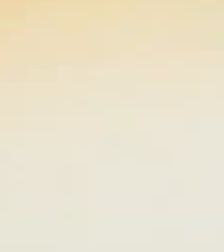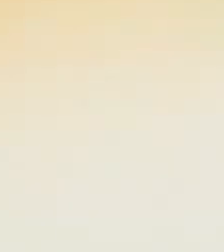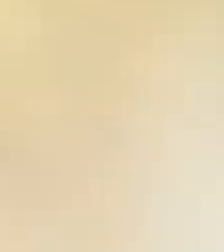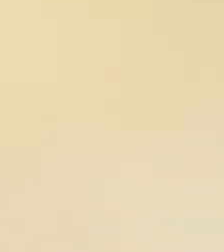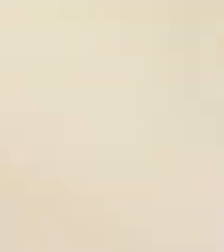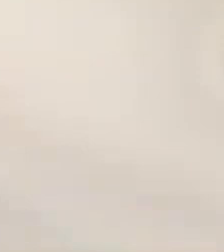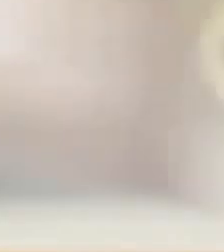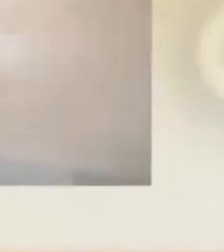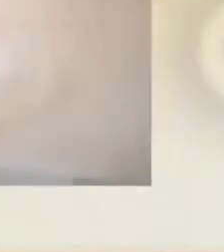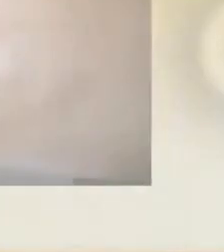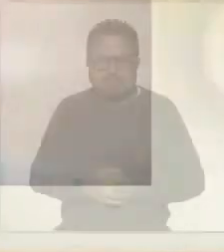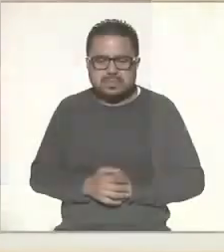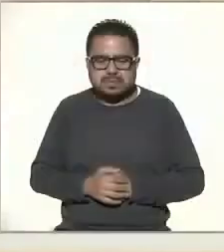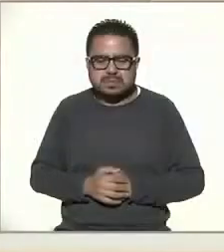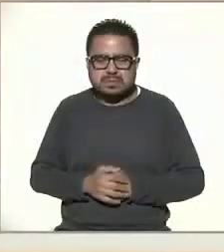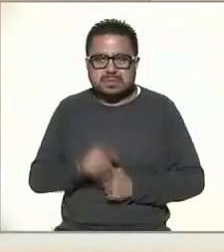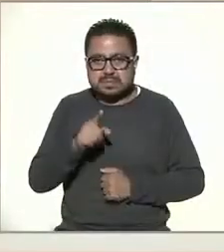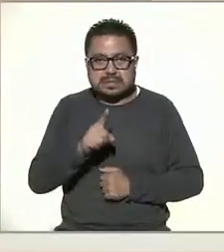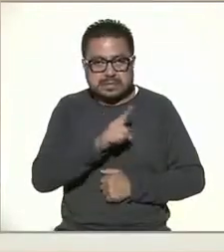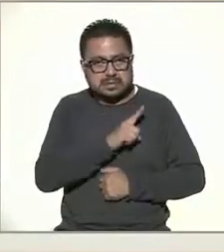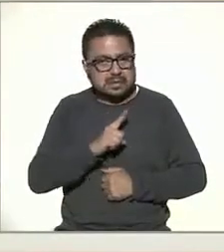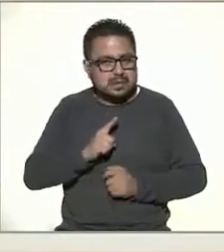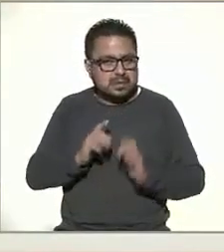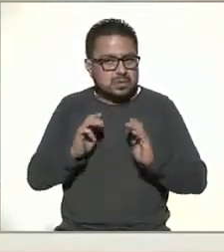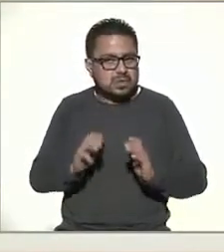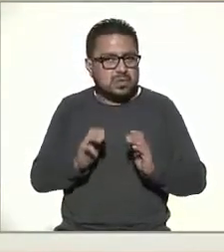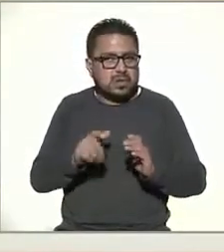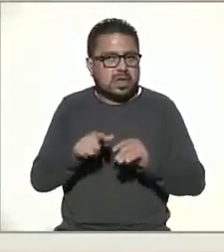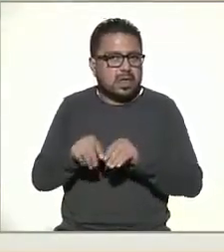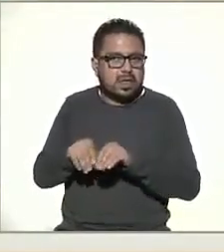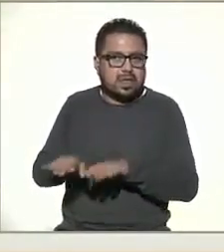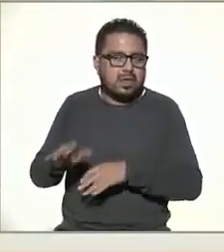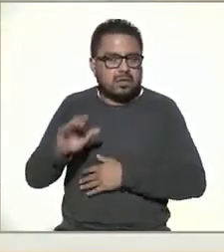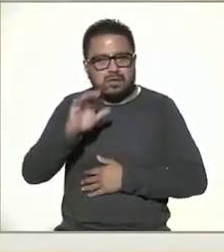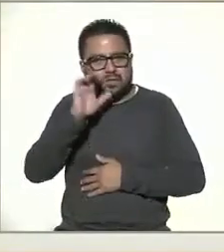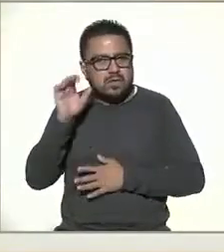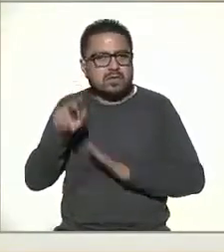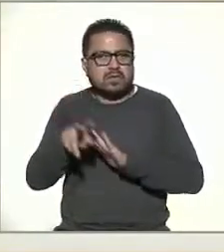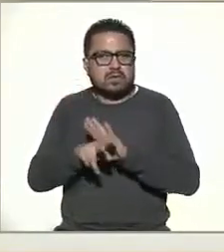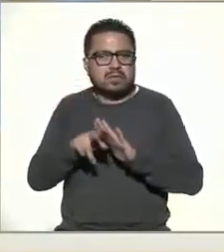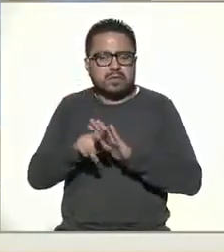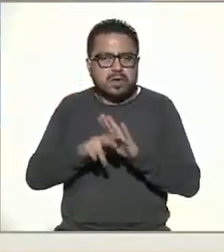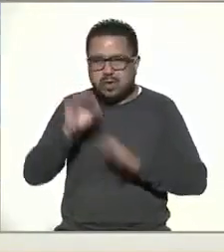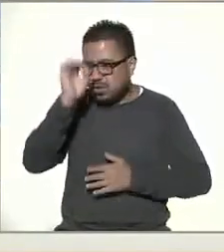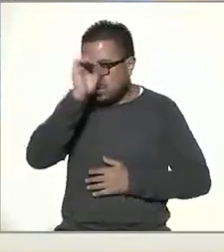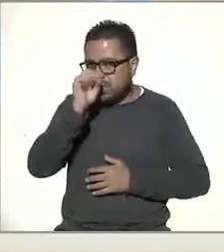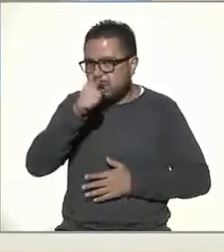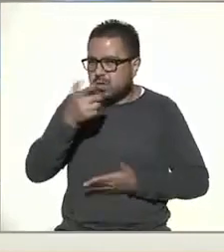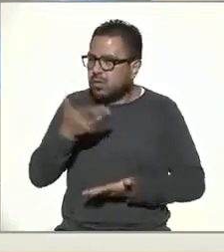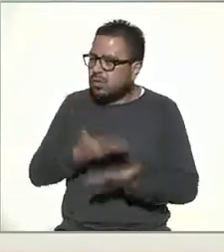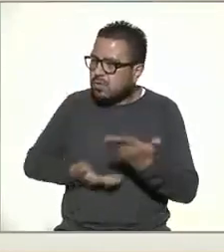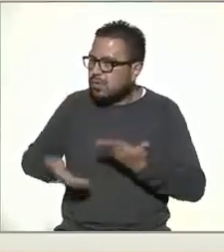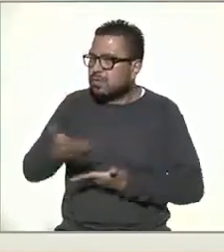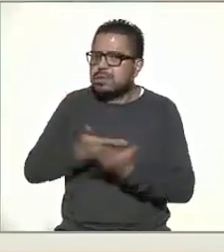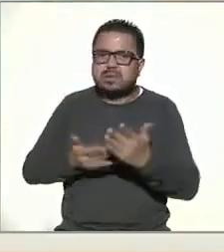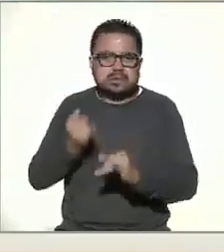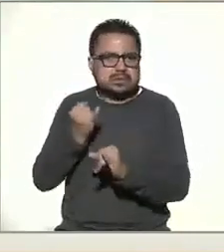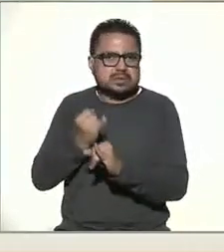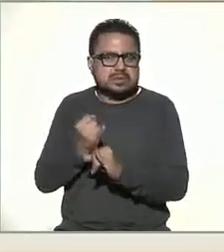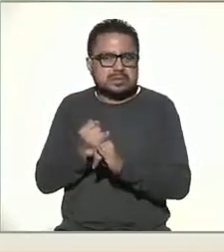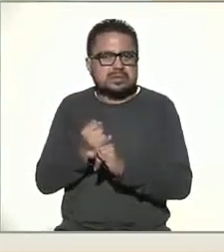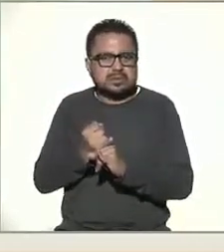ten cuidado con lo que publicas las fotos videos y comentarios que compartes en redes sociales